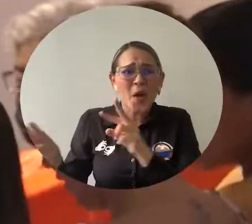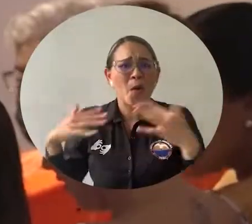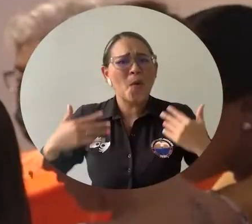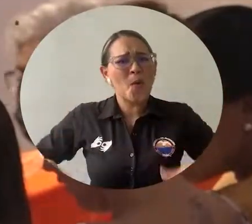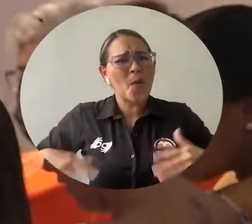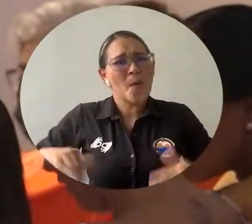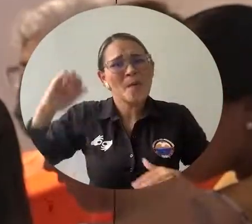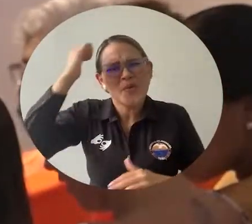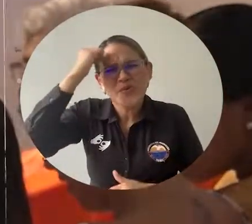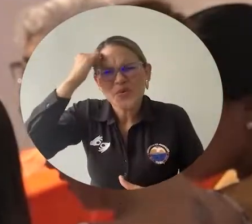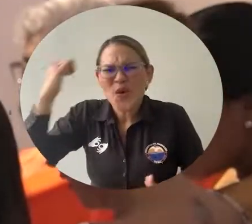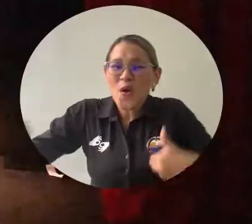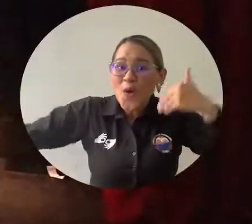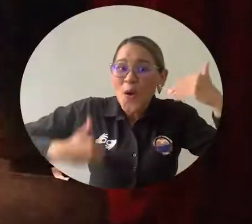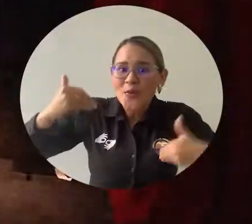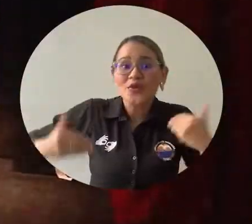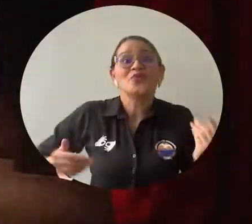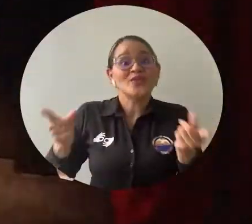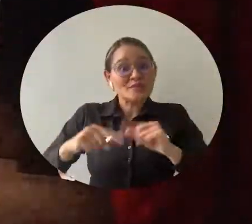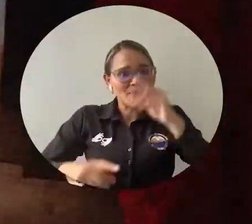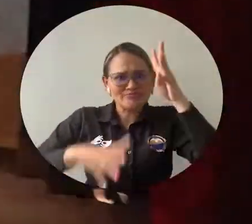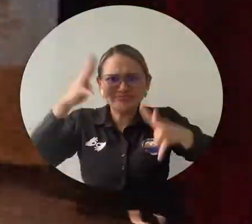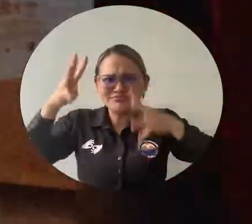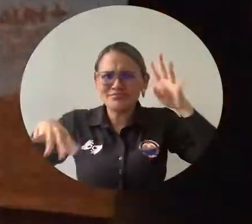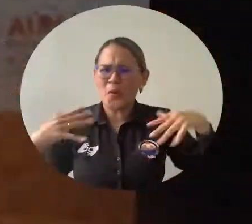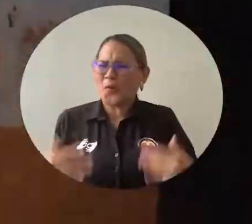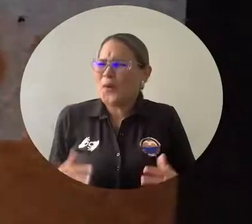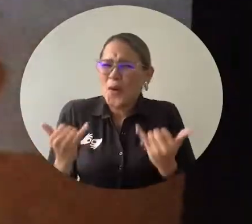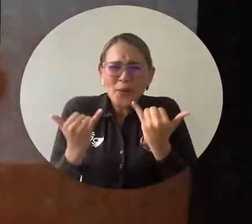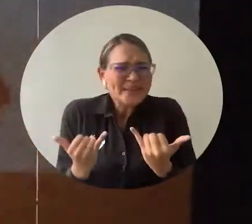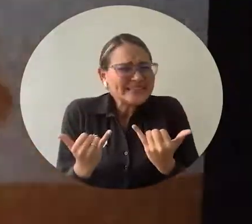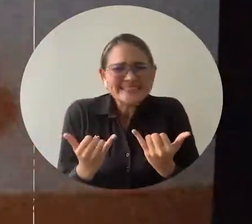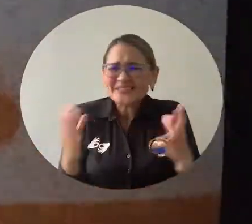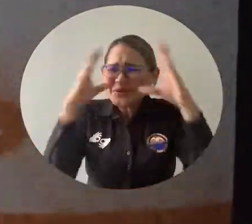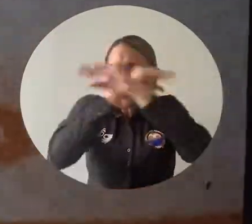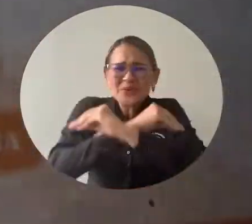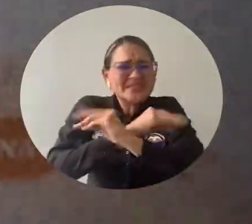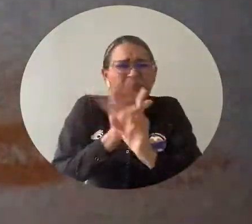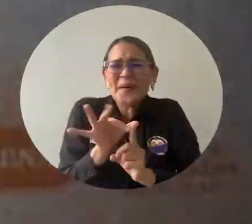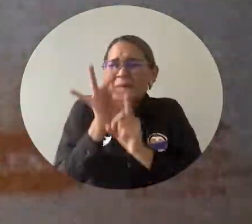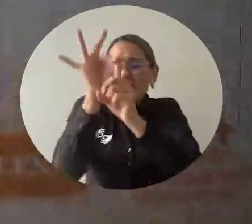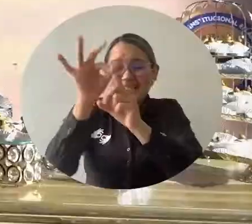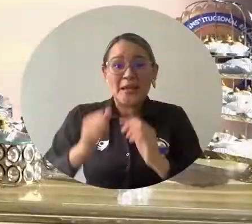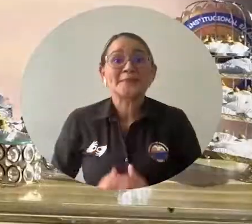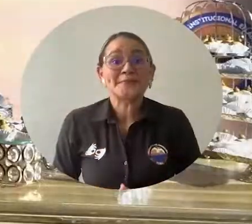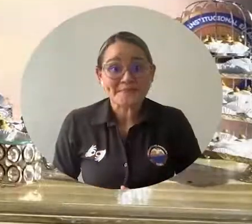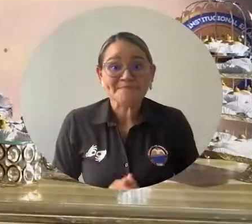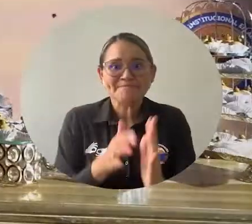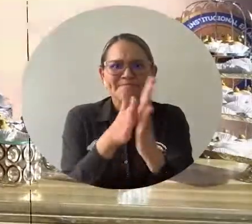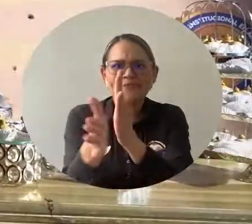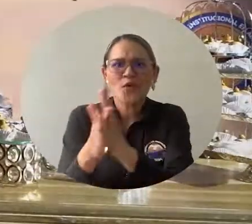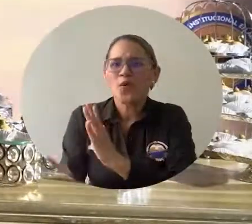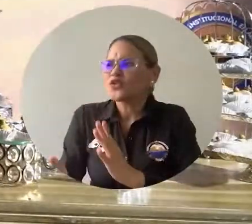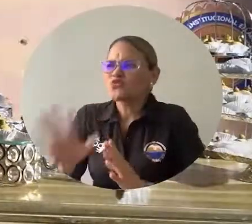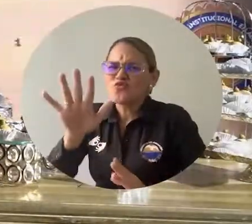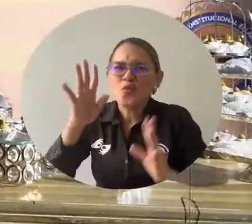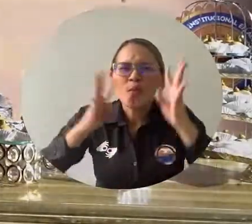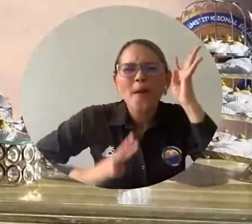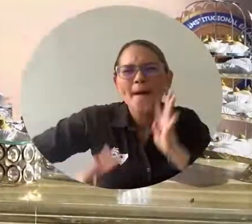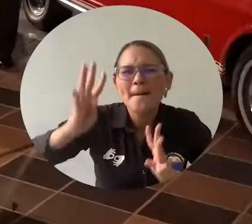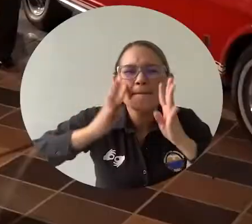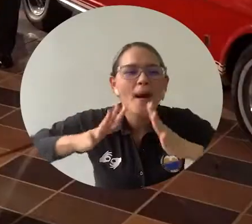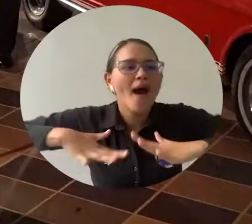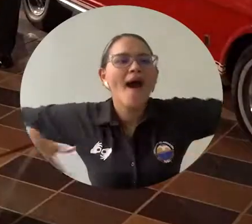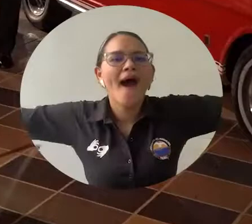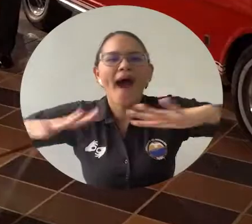nuestros docentes y realmente hoy ha sido una noche mágica. En esta ocasión, el evento contó con la escenificación de la